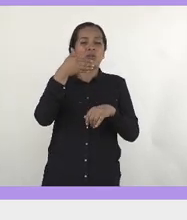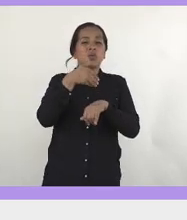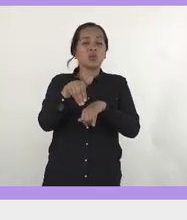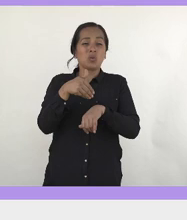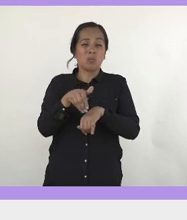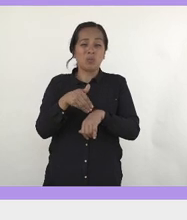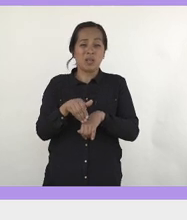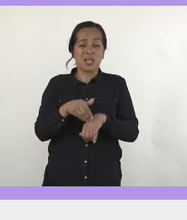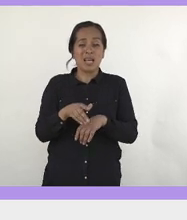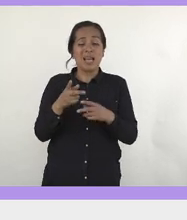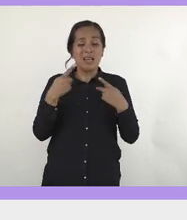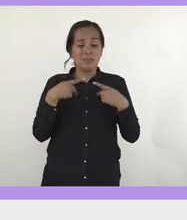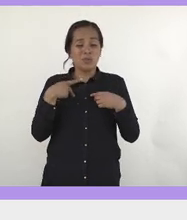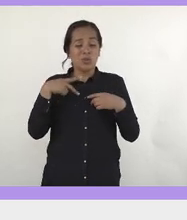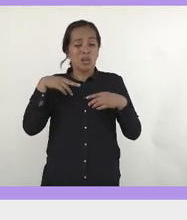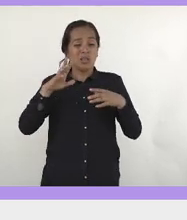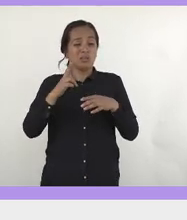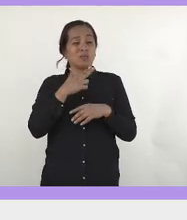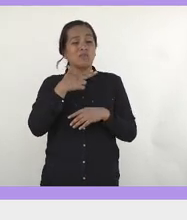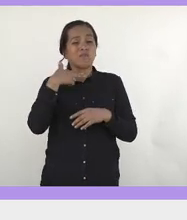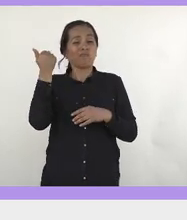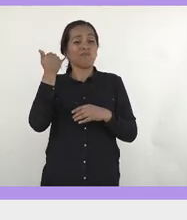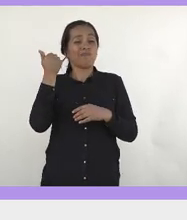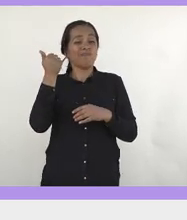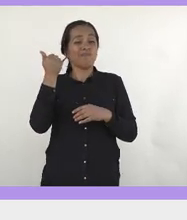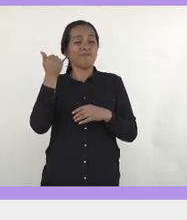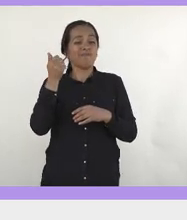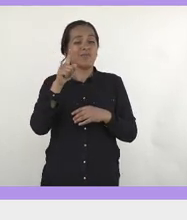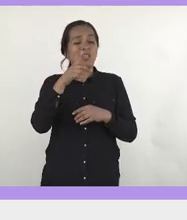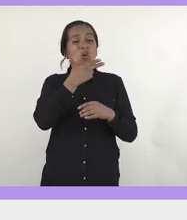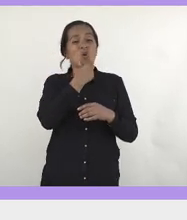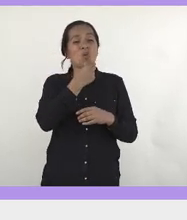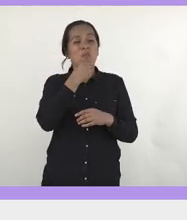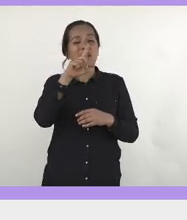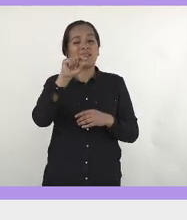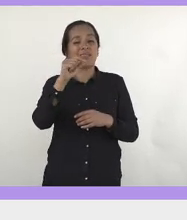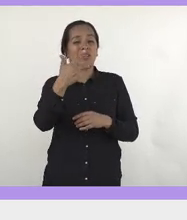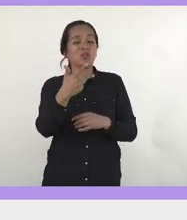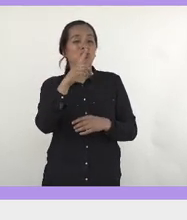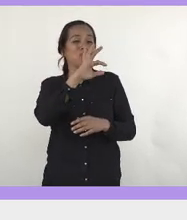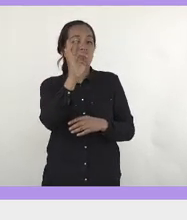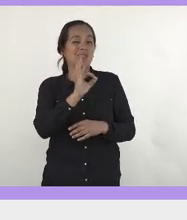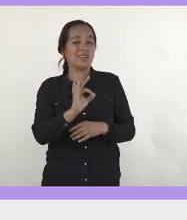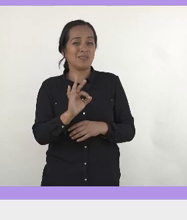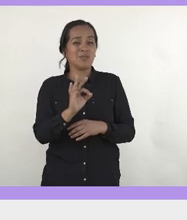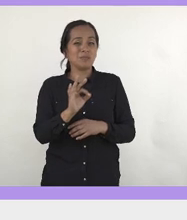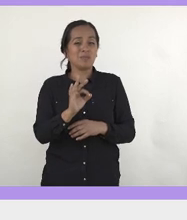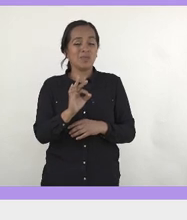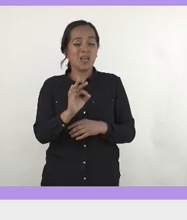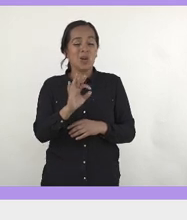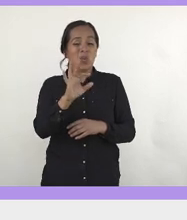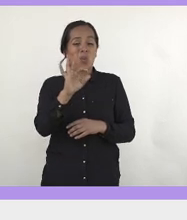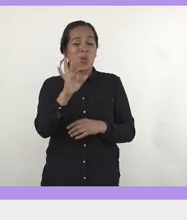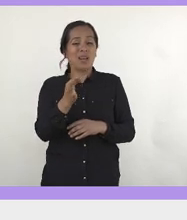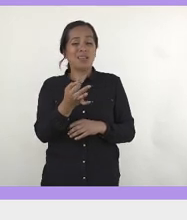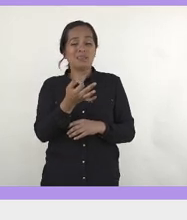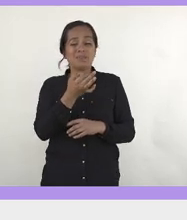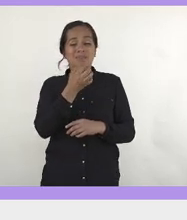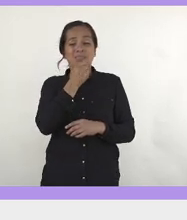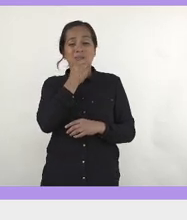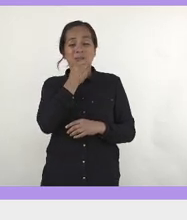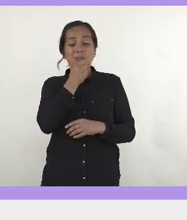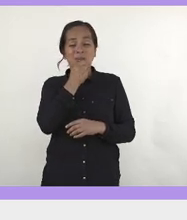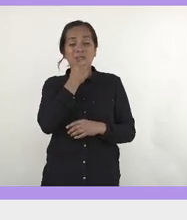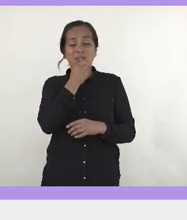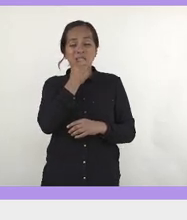La mayoría de la gente que se quita la vida en el mundo son hombres, el 78%. Cada 40 segundos una persona se quita la